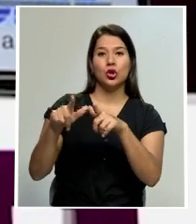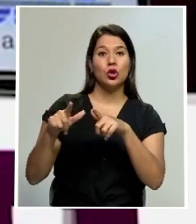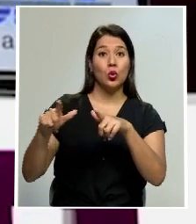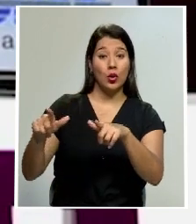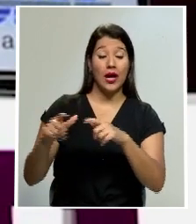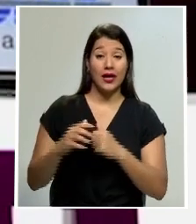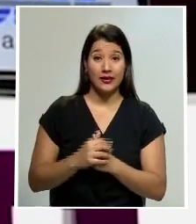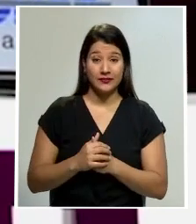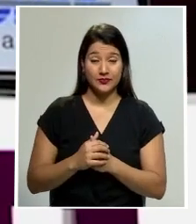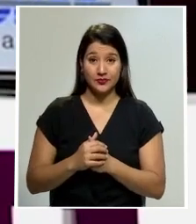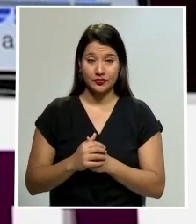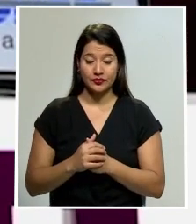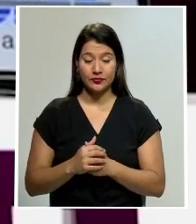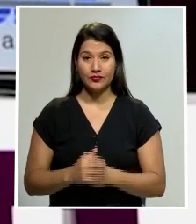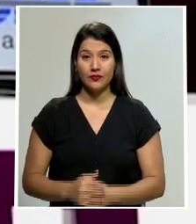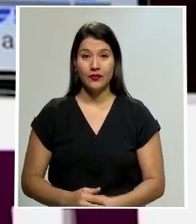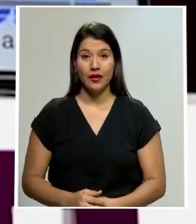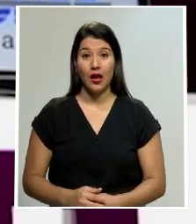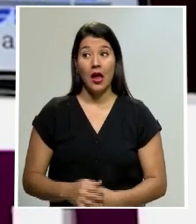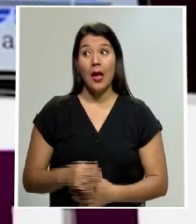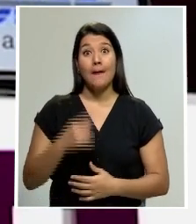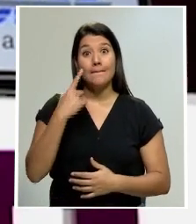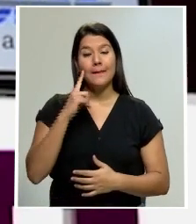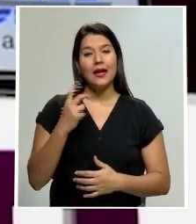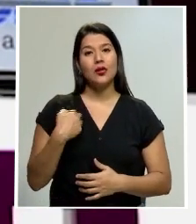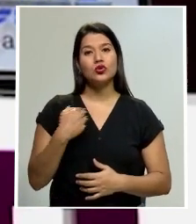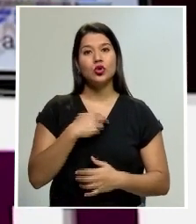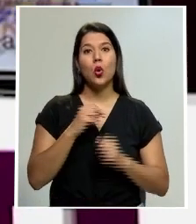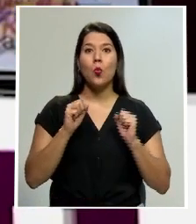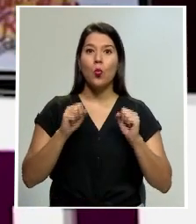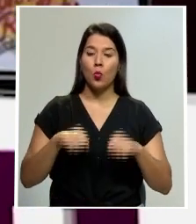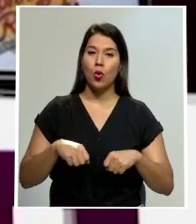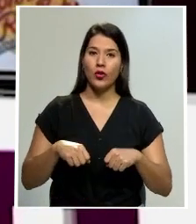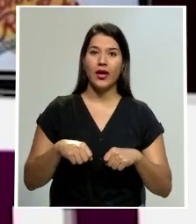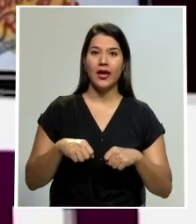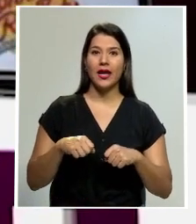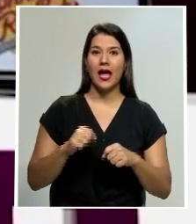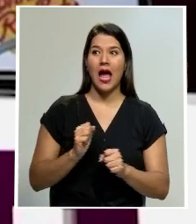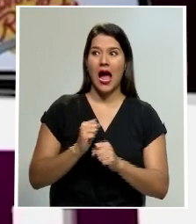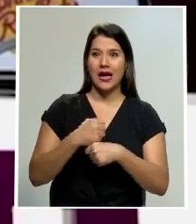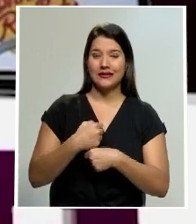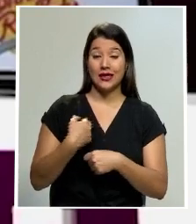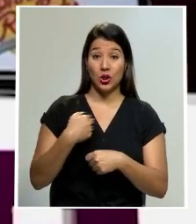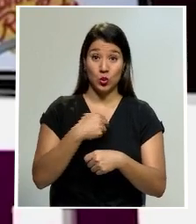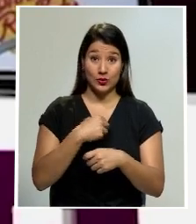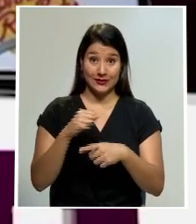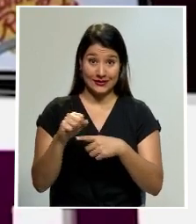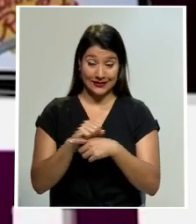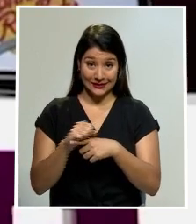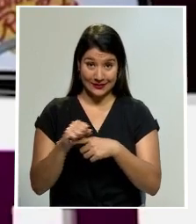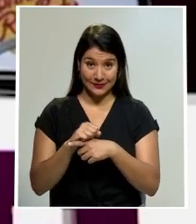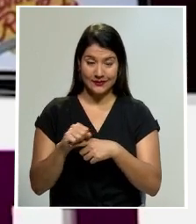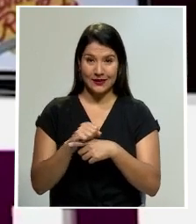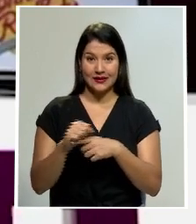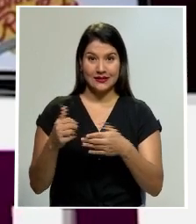donde nosotros podamos estar haciendo nuestra pretemporada, que es lo que hemos venido hablando.